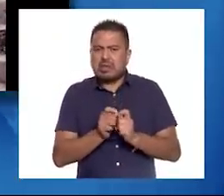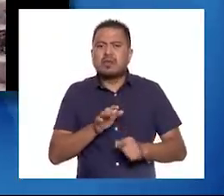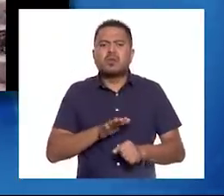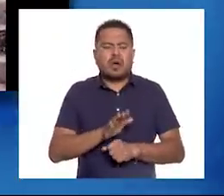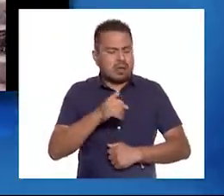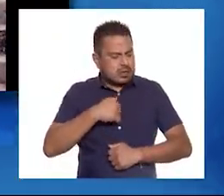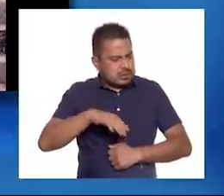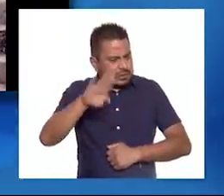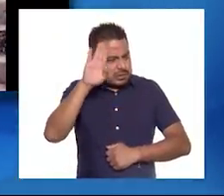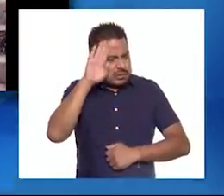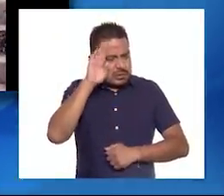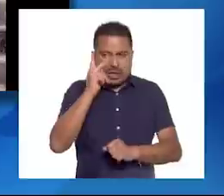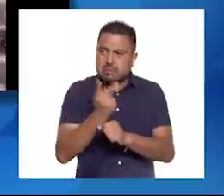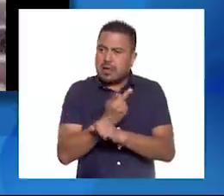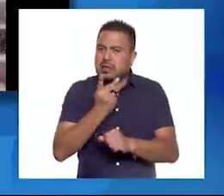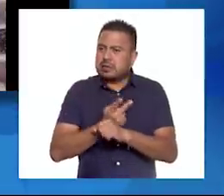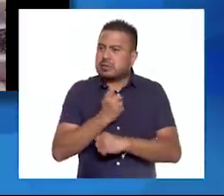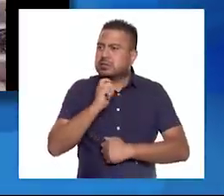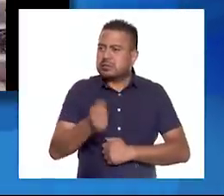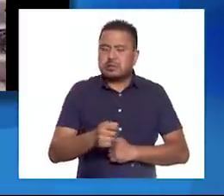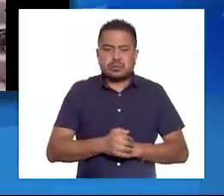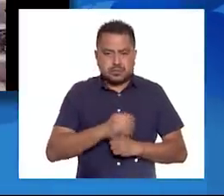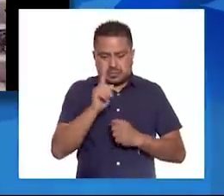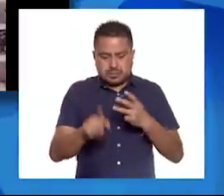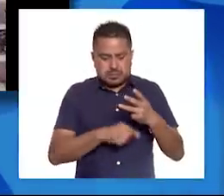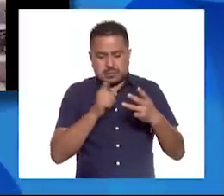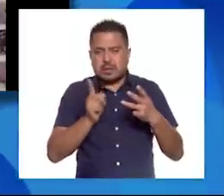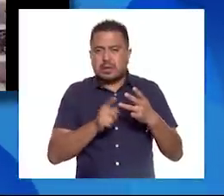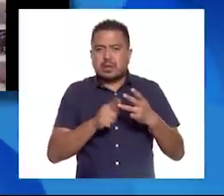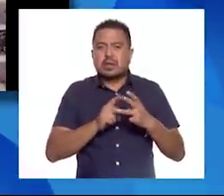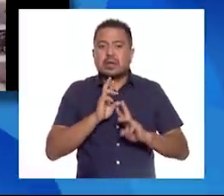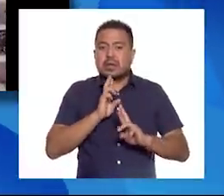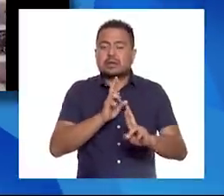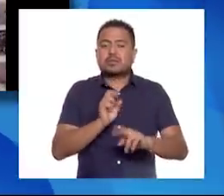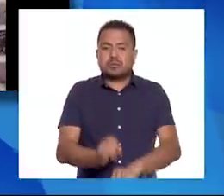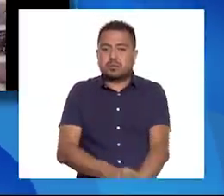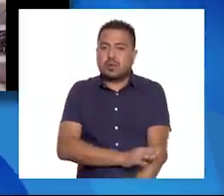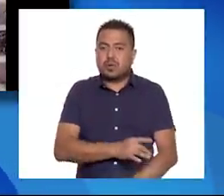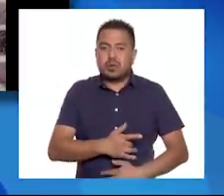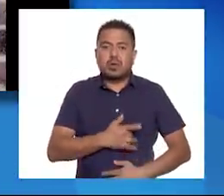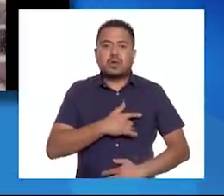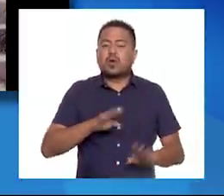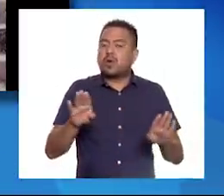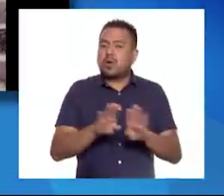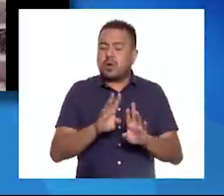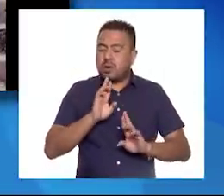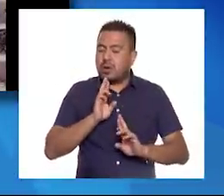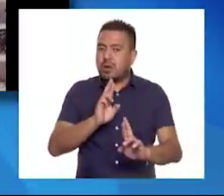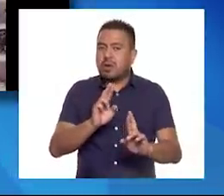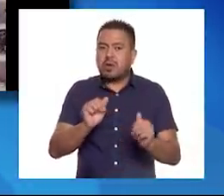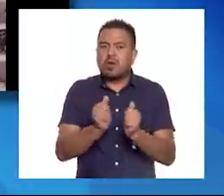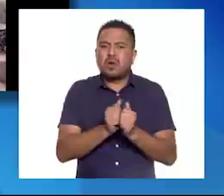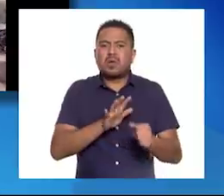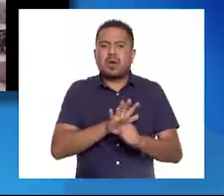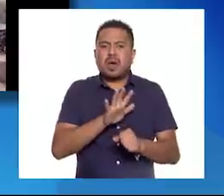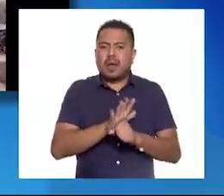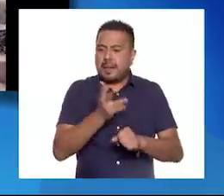pienso de lo que está ocurriendo? 3. Respuesta emocional. ¿Cómo reacciono ante lo que está ocurriendo?